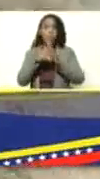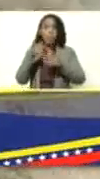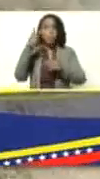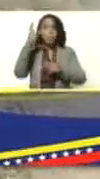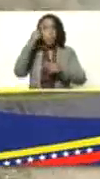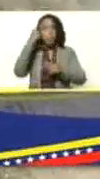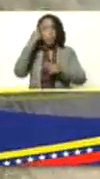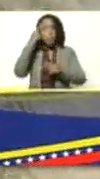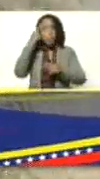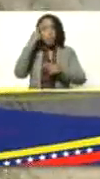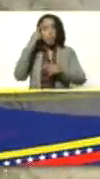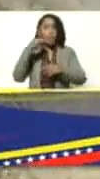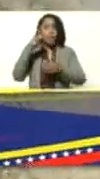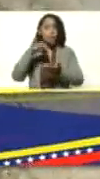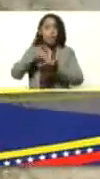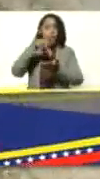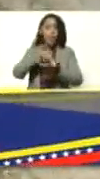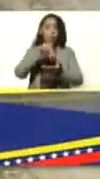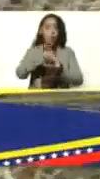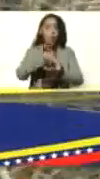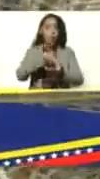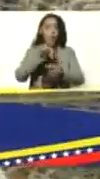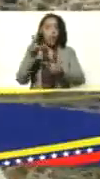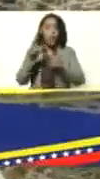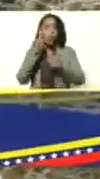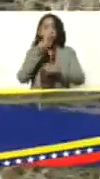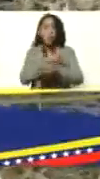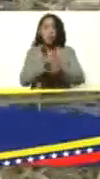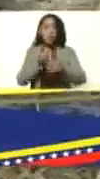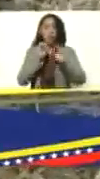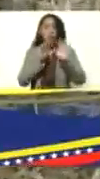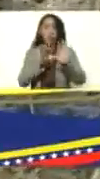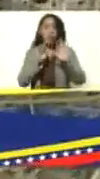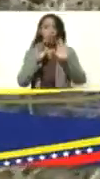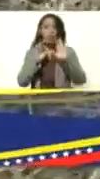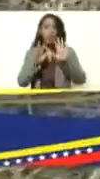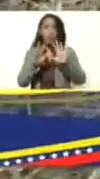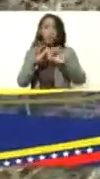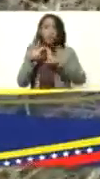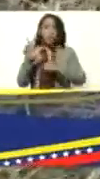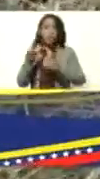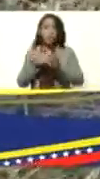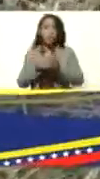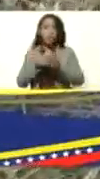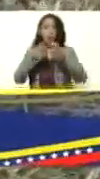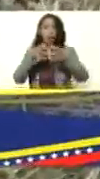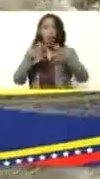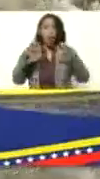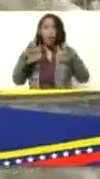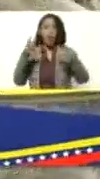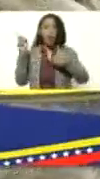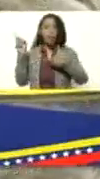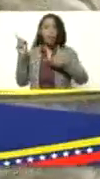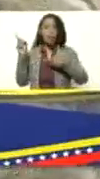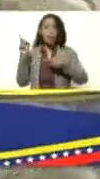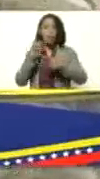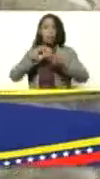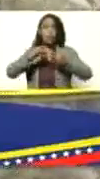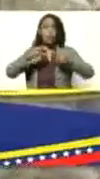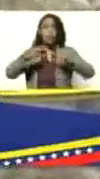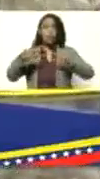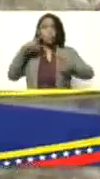o de cabras y 1.983.000 de ovejas. Que con esta genética que está